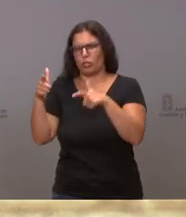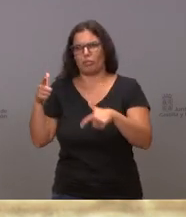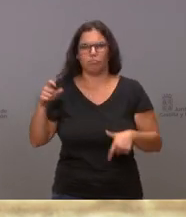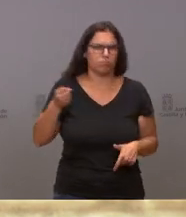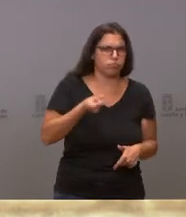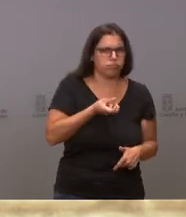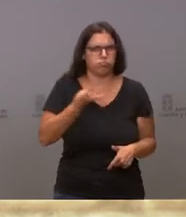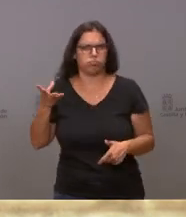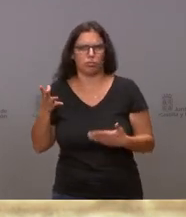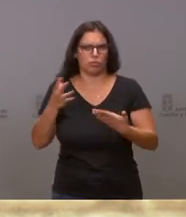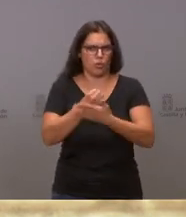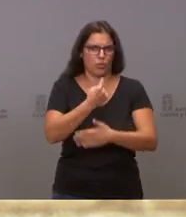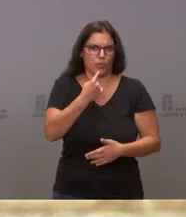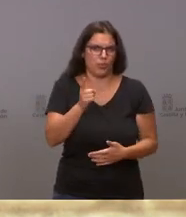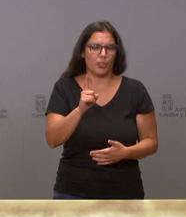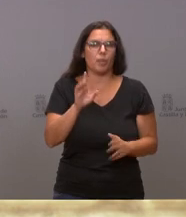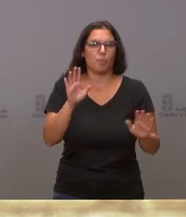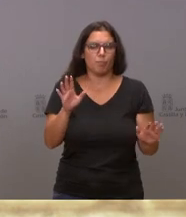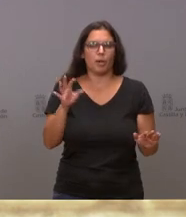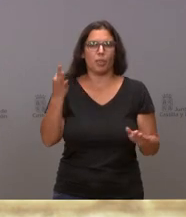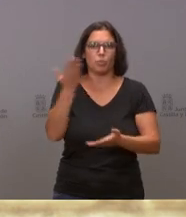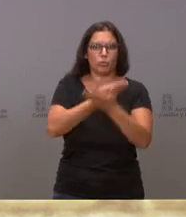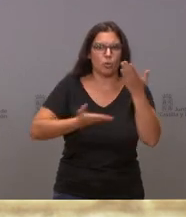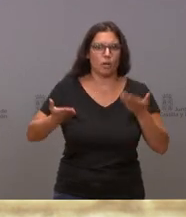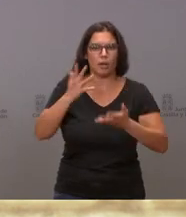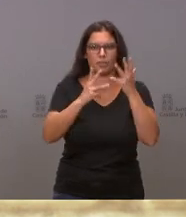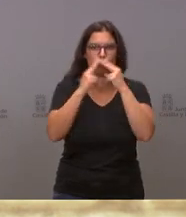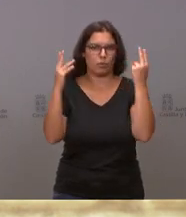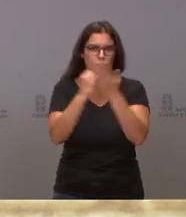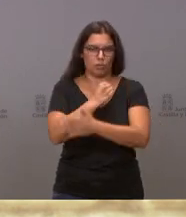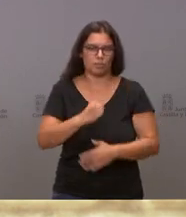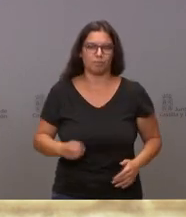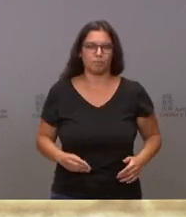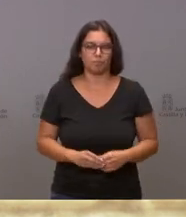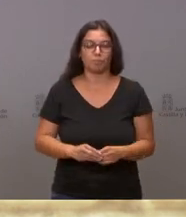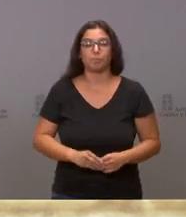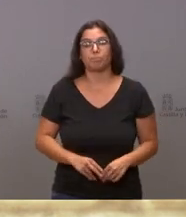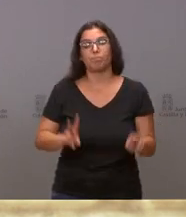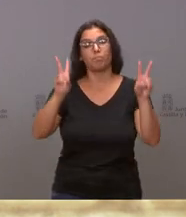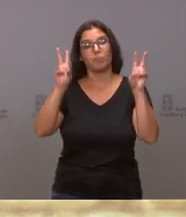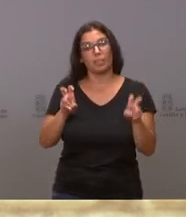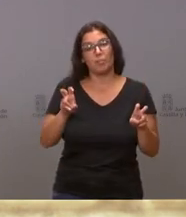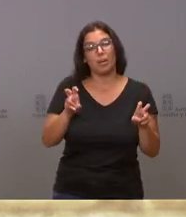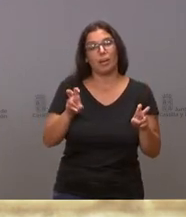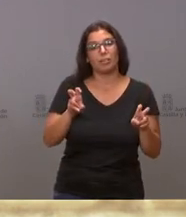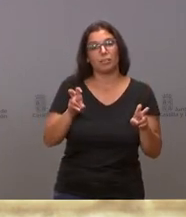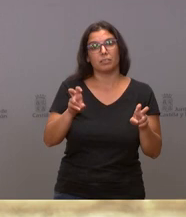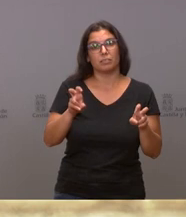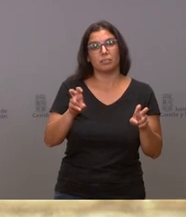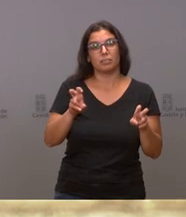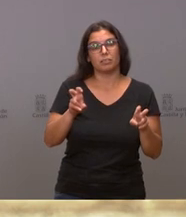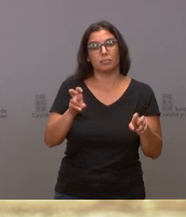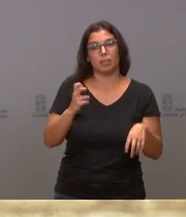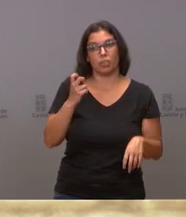venimos trabajando y en el que tenemos que colaborar todas las administraciones. Respecto de las dos cuestiones